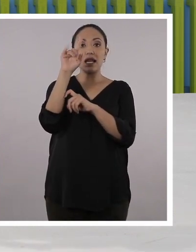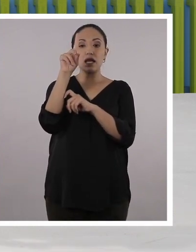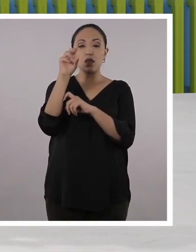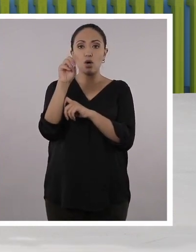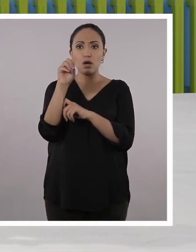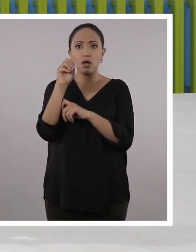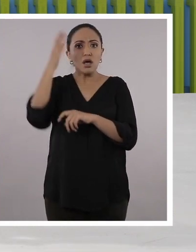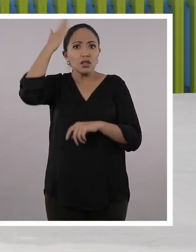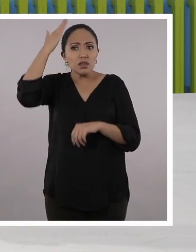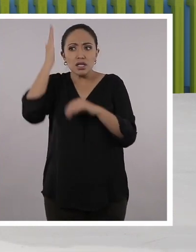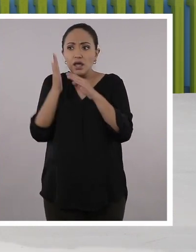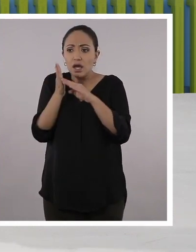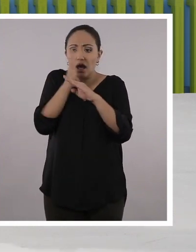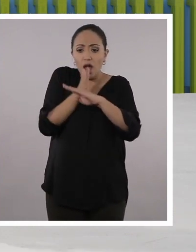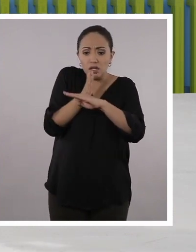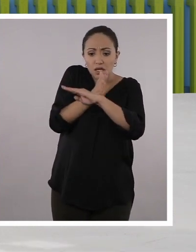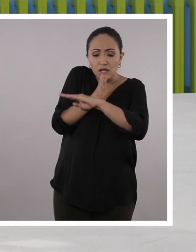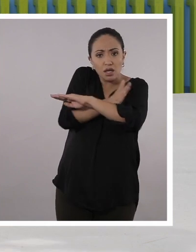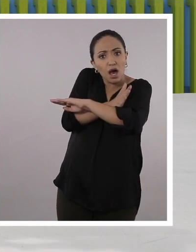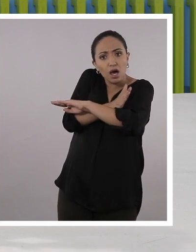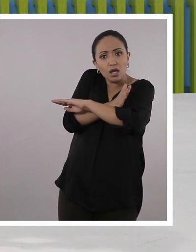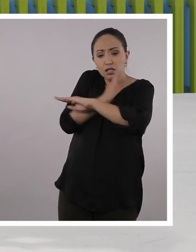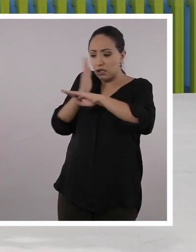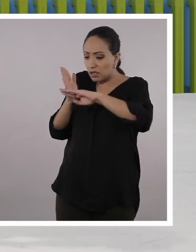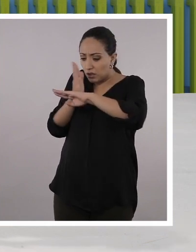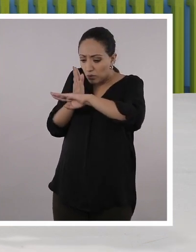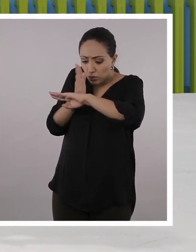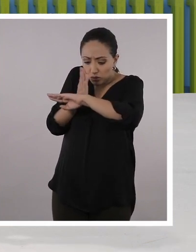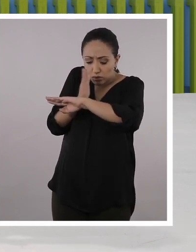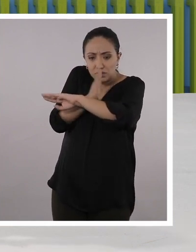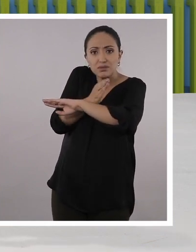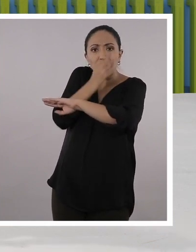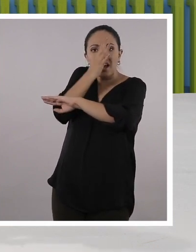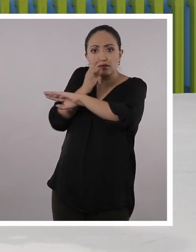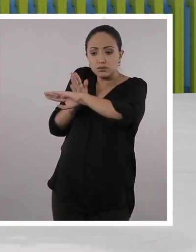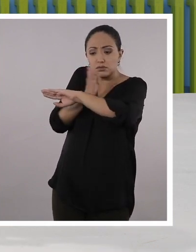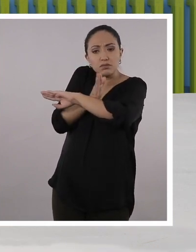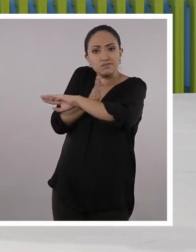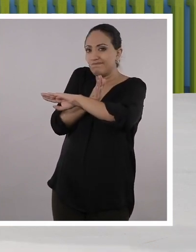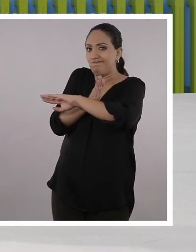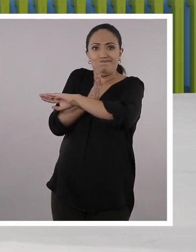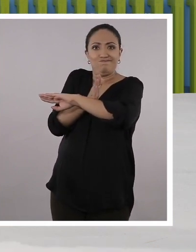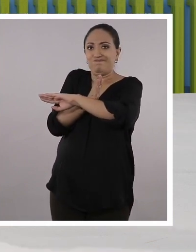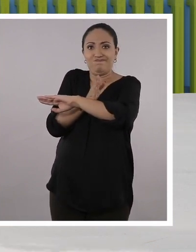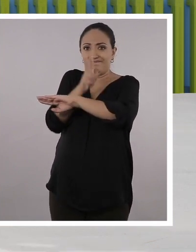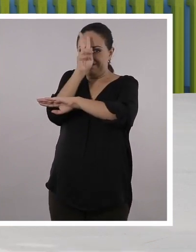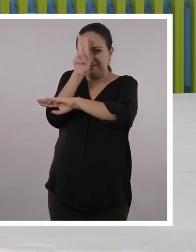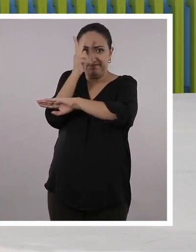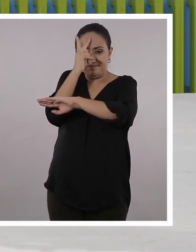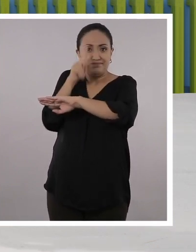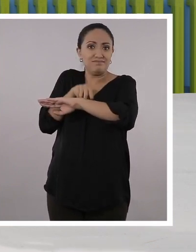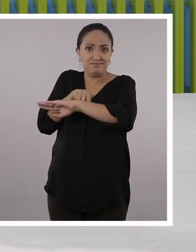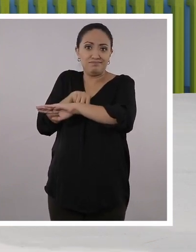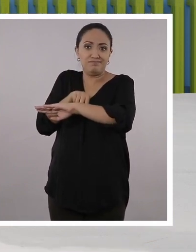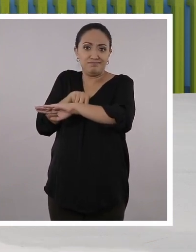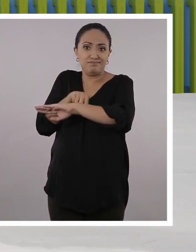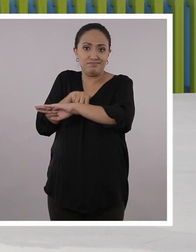¿Dónde está la tilde? En la antepenúltima. Es decir, uno, dos, tres. Muy bien.